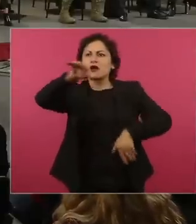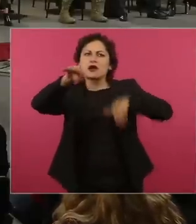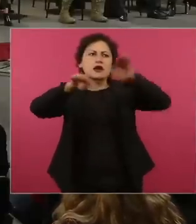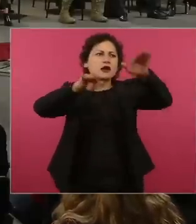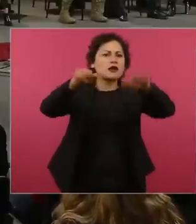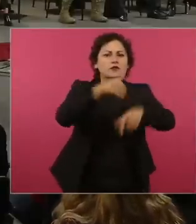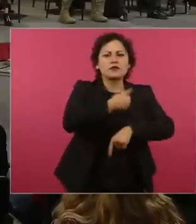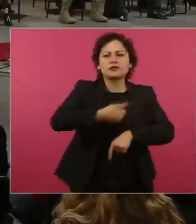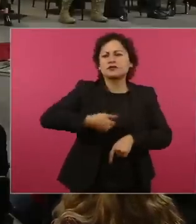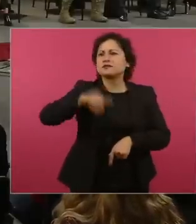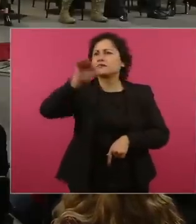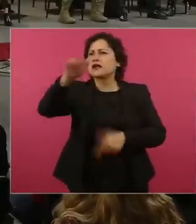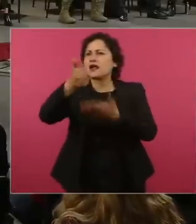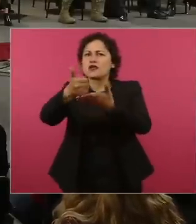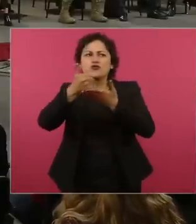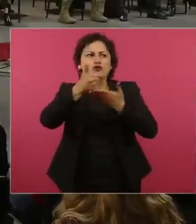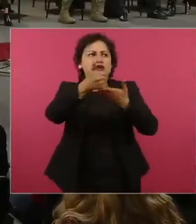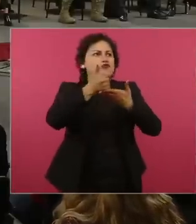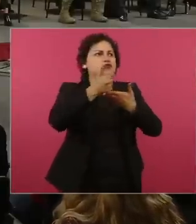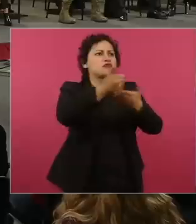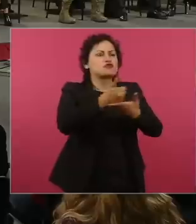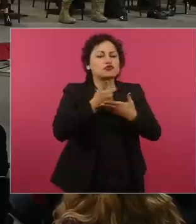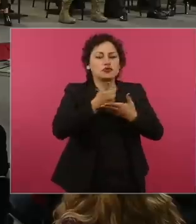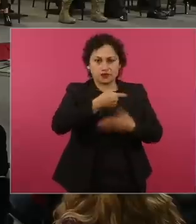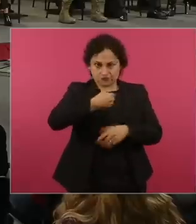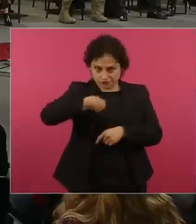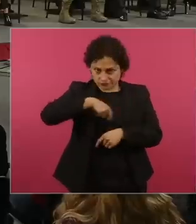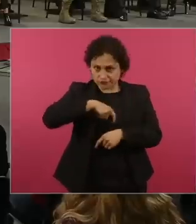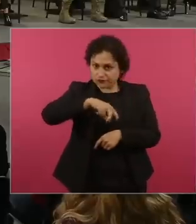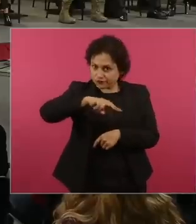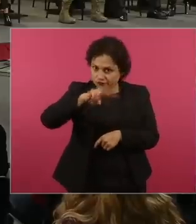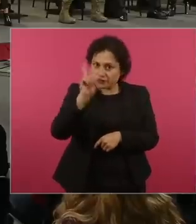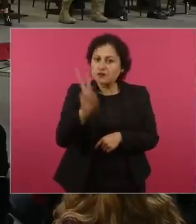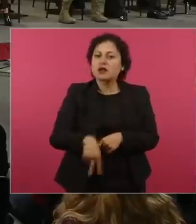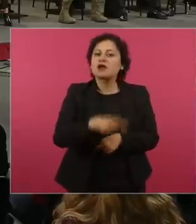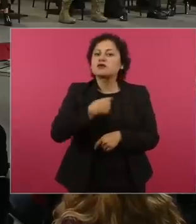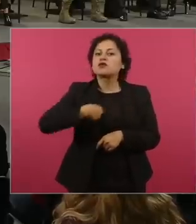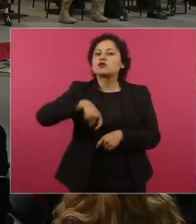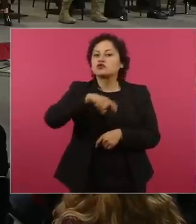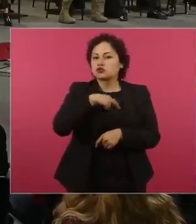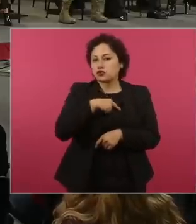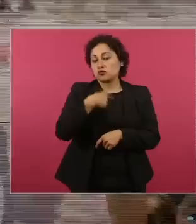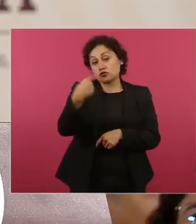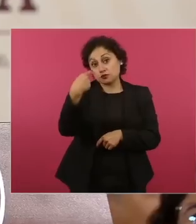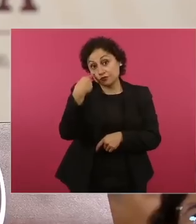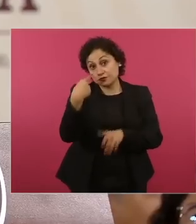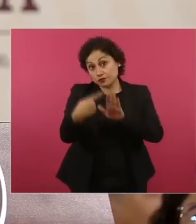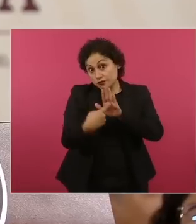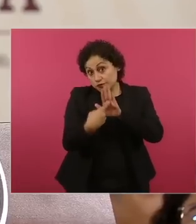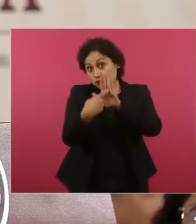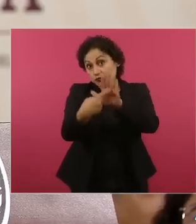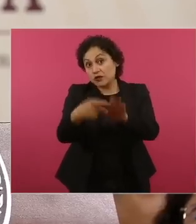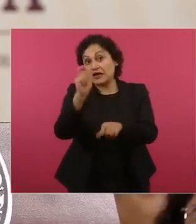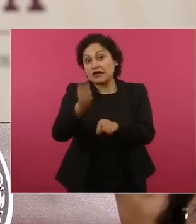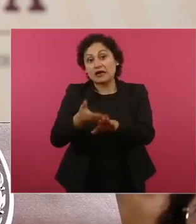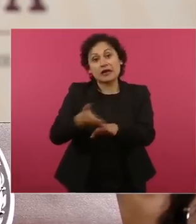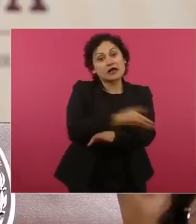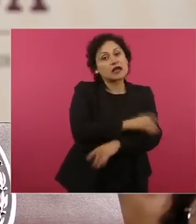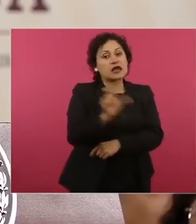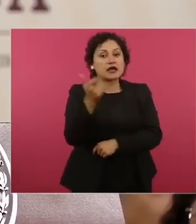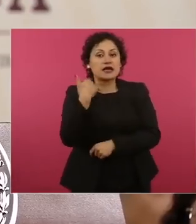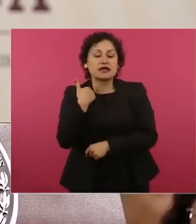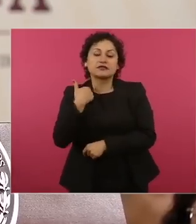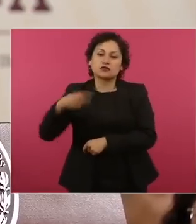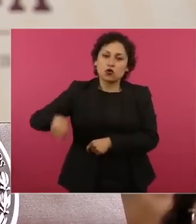buscando el apoyo. Apoyo, que hay que decirlo fuerte y claro, los gobiernos de Calderón y Peña Nieto,